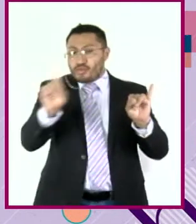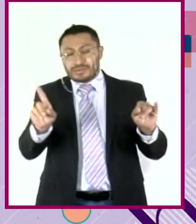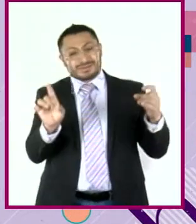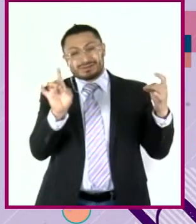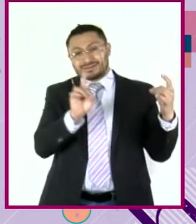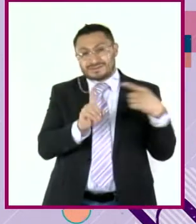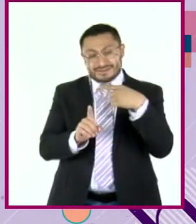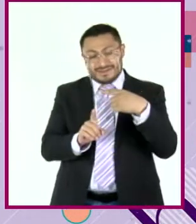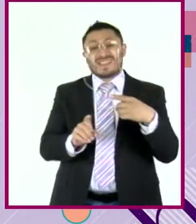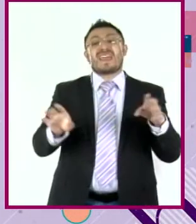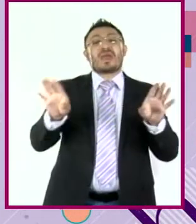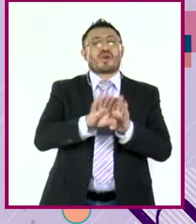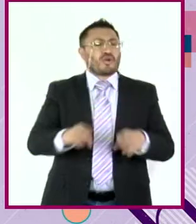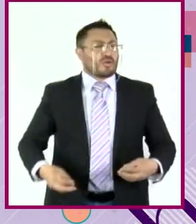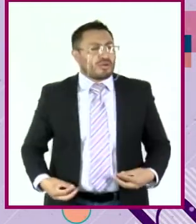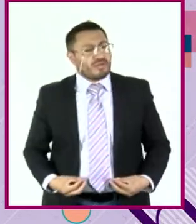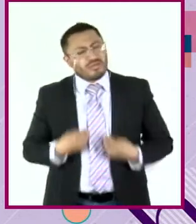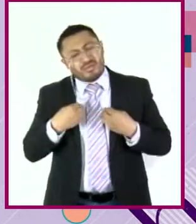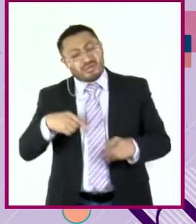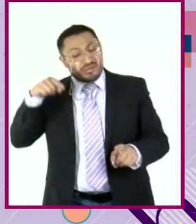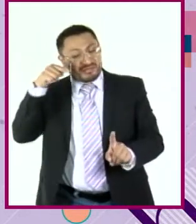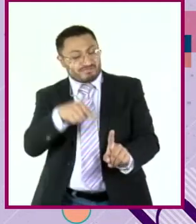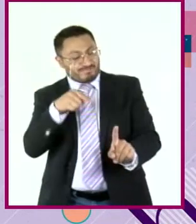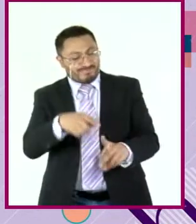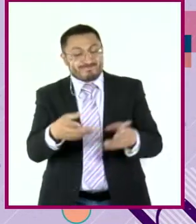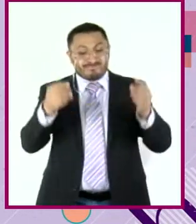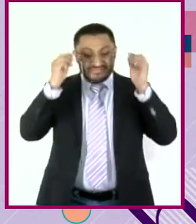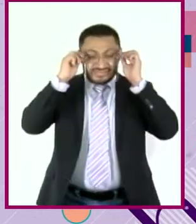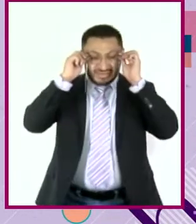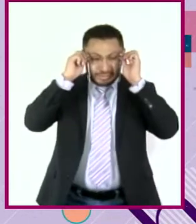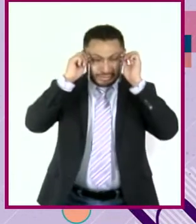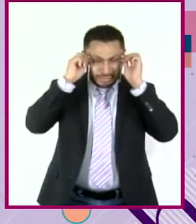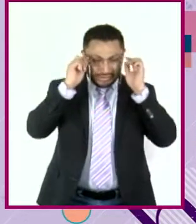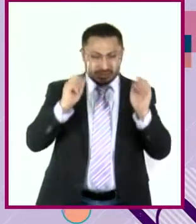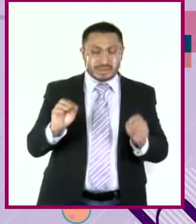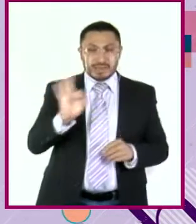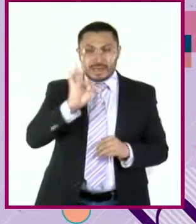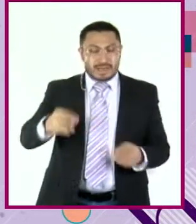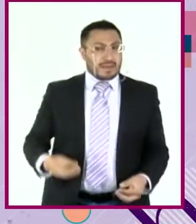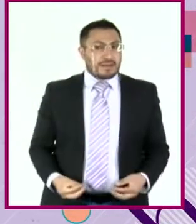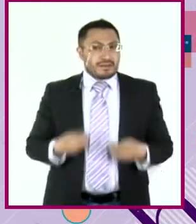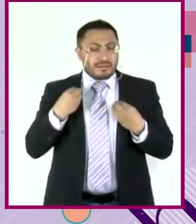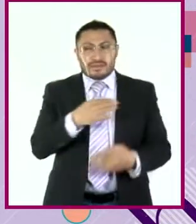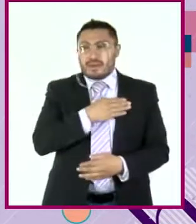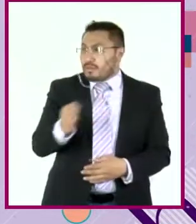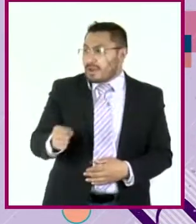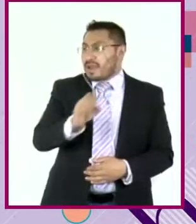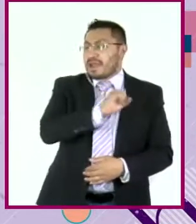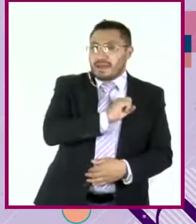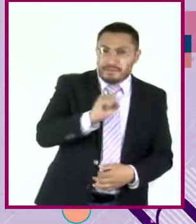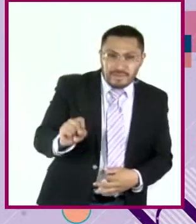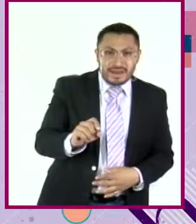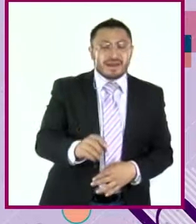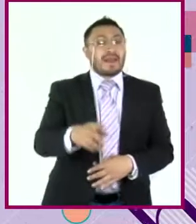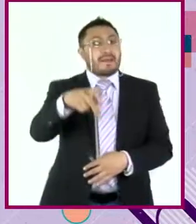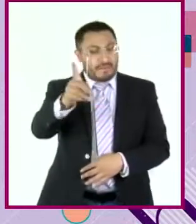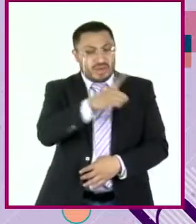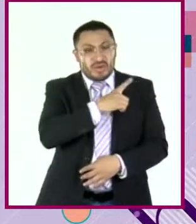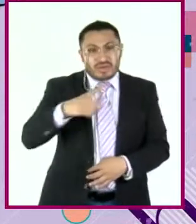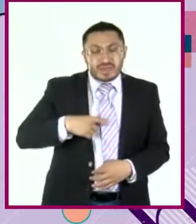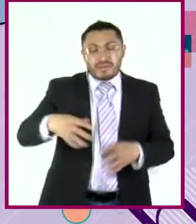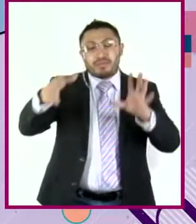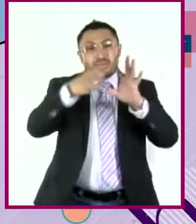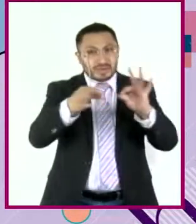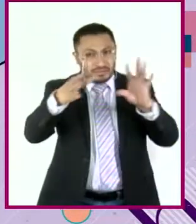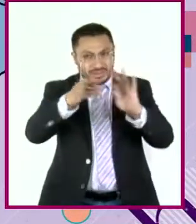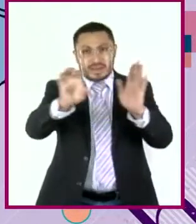creemos que era la vida de esa compañera o compañero. si llevaba una vida buena o vida mala. Pero debemos dar argumentos.